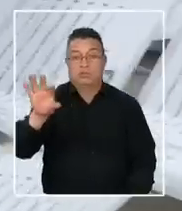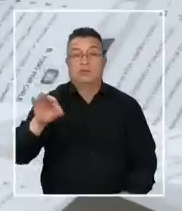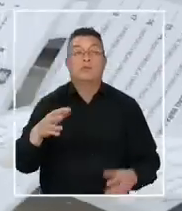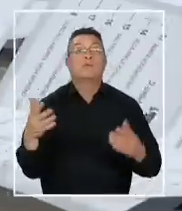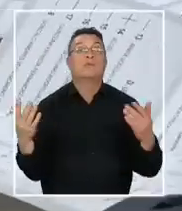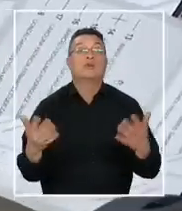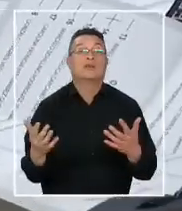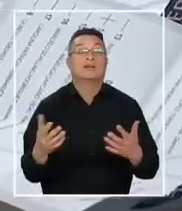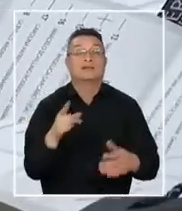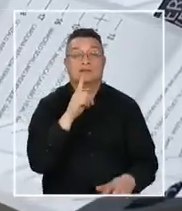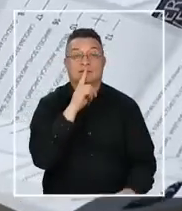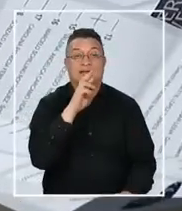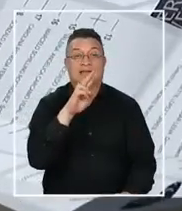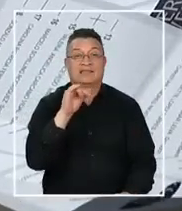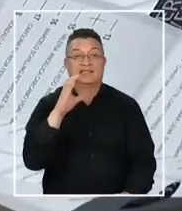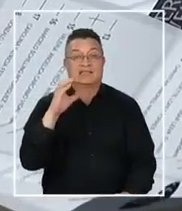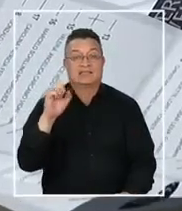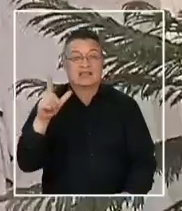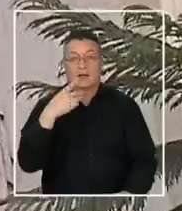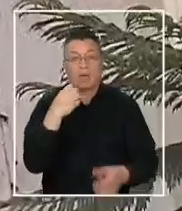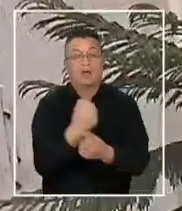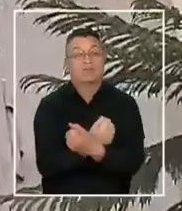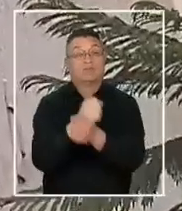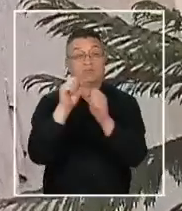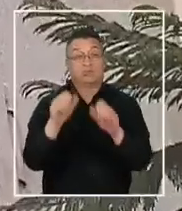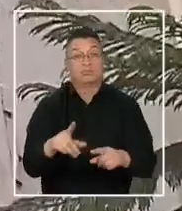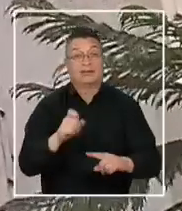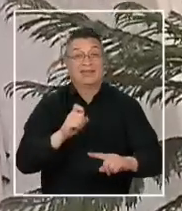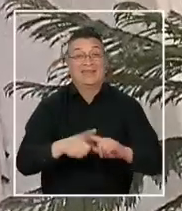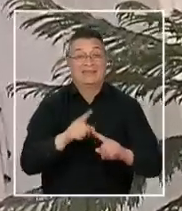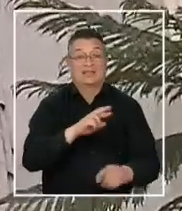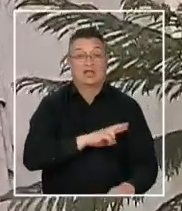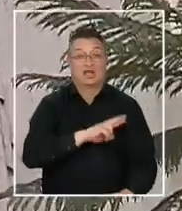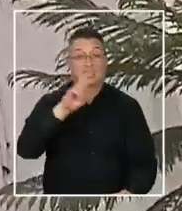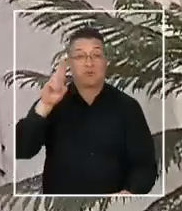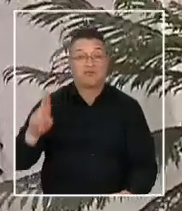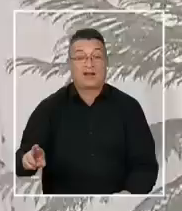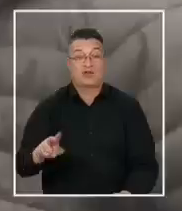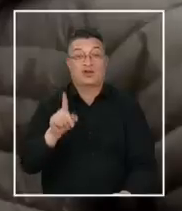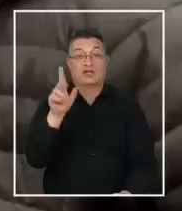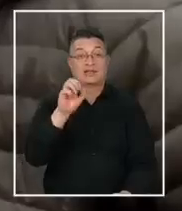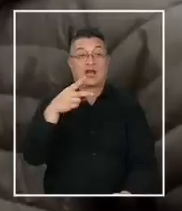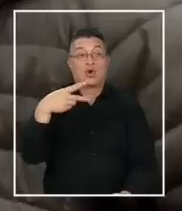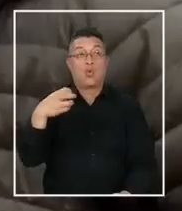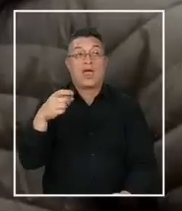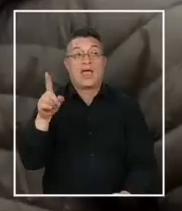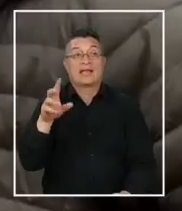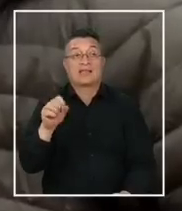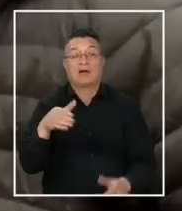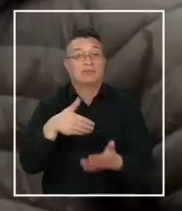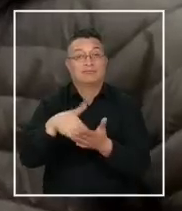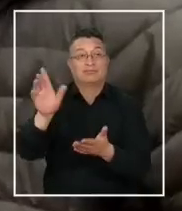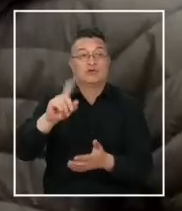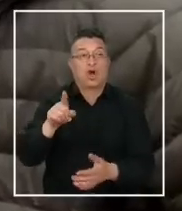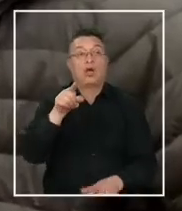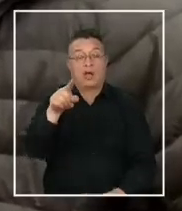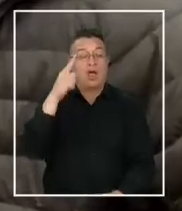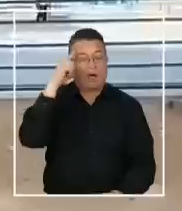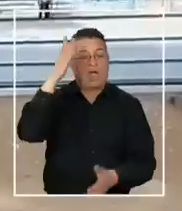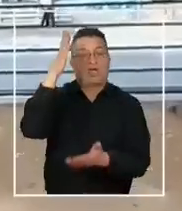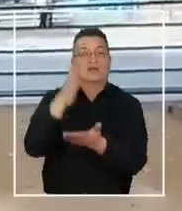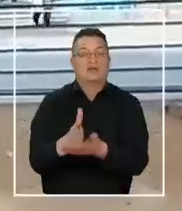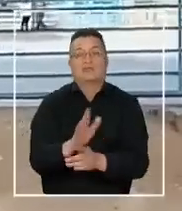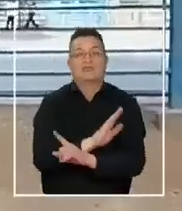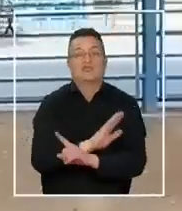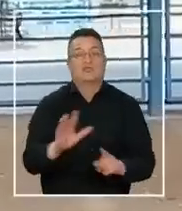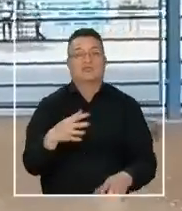porque el trícel no acogió la renuncia al cargo del exrepublicano Aldo Sangüesa. El consejero electo había tomado la decisión de no